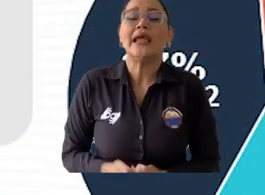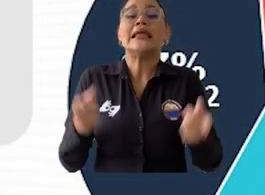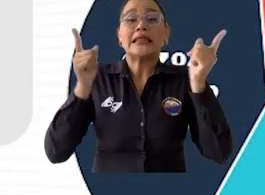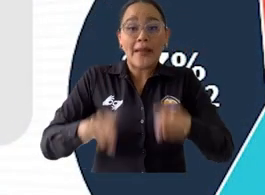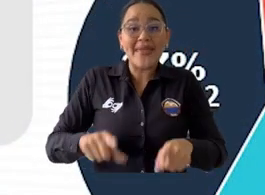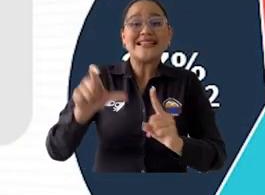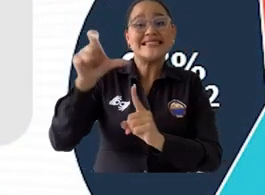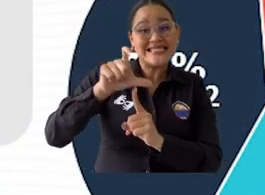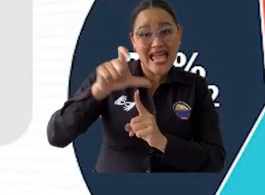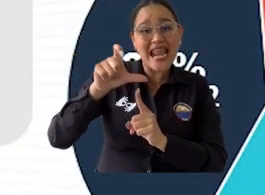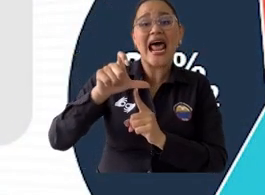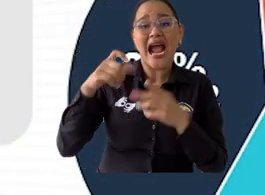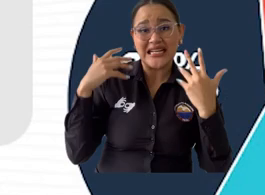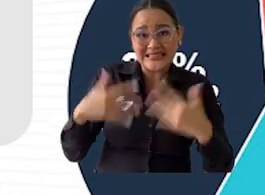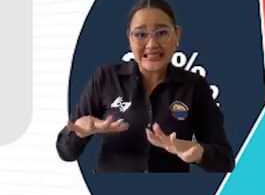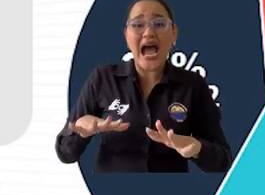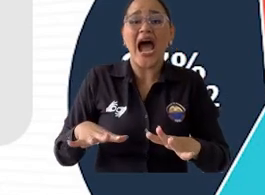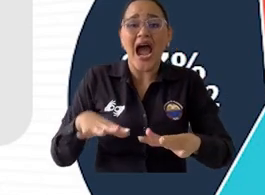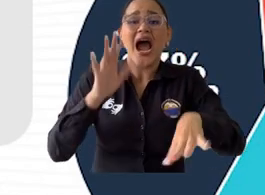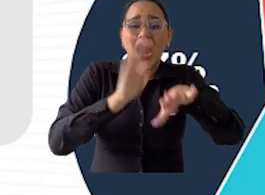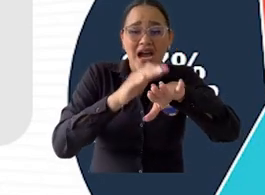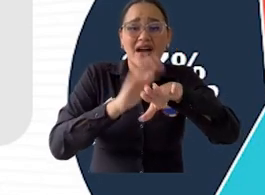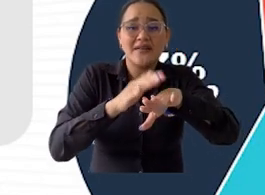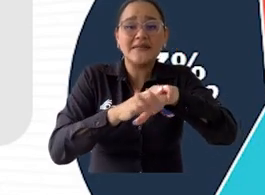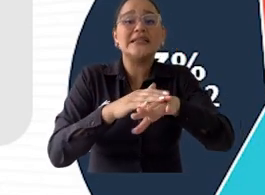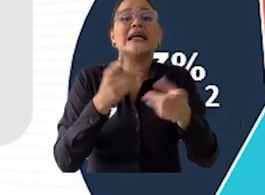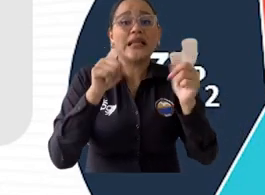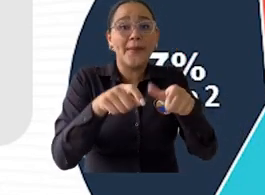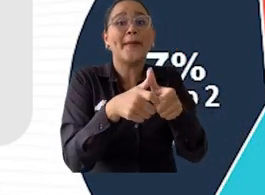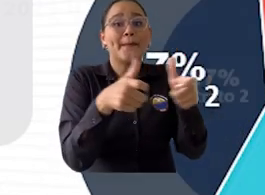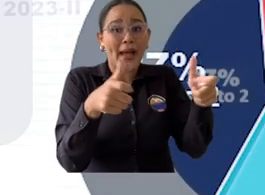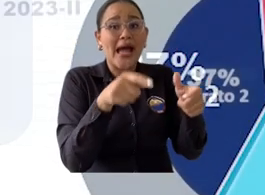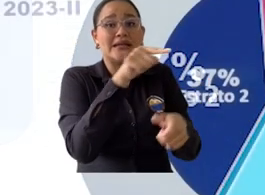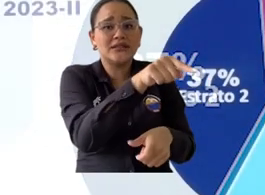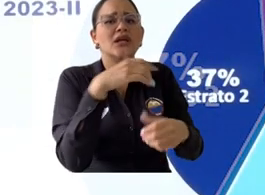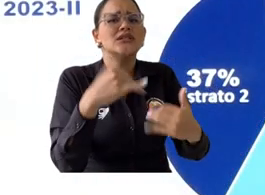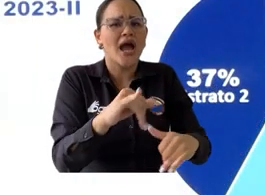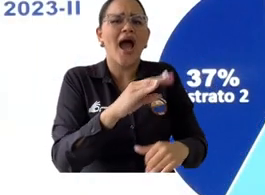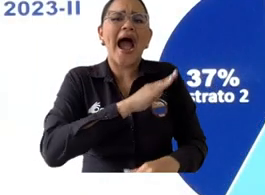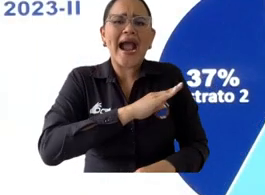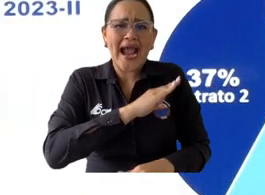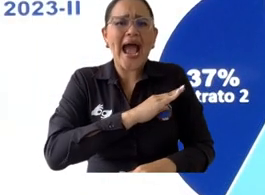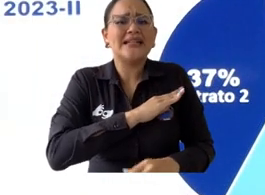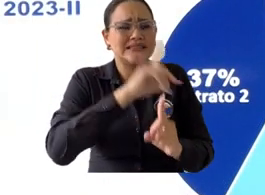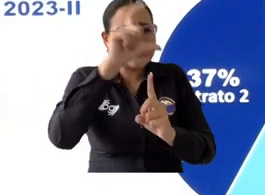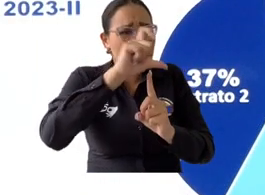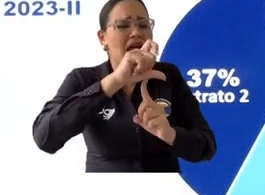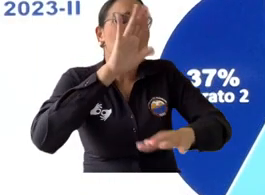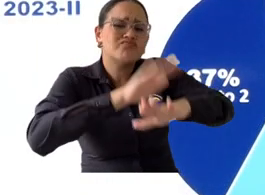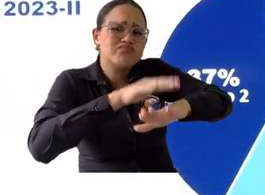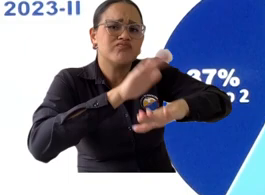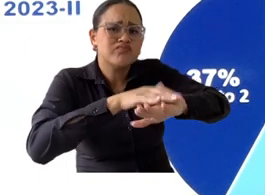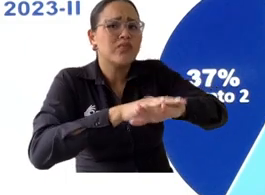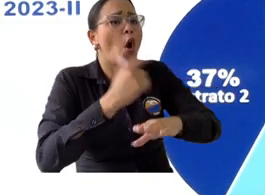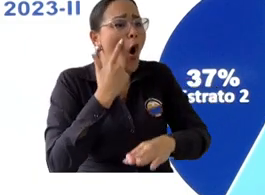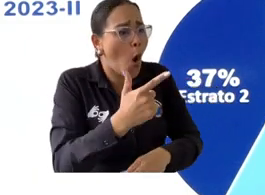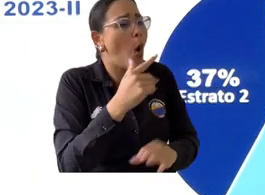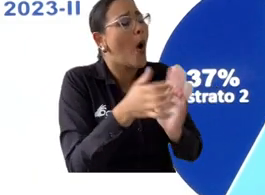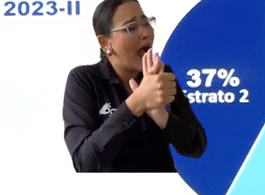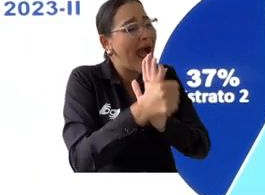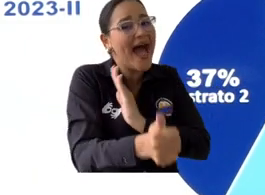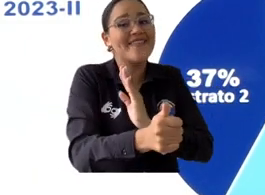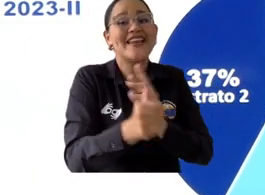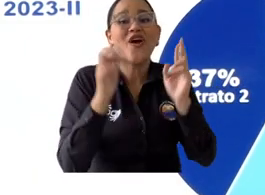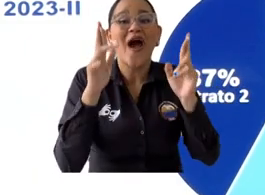ojalá al señor alcalde de Ciénaga Luis Tete por favor adoptar la estampilla de la universidad para crear ese programa Talento Ciénaga enfocado en las zonas